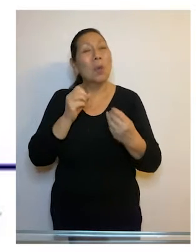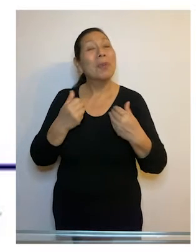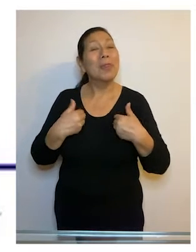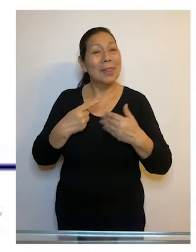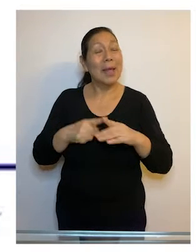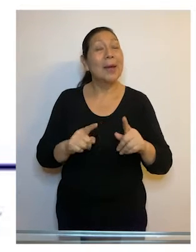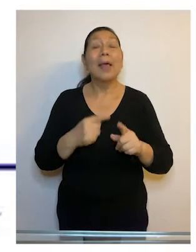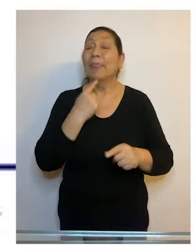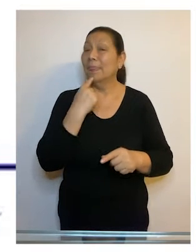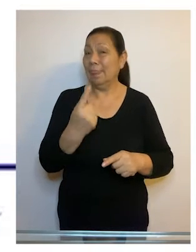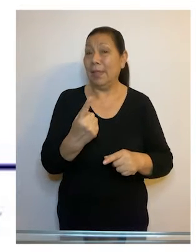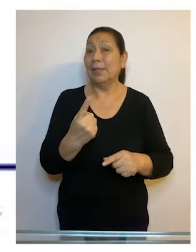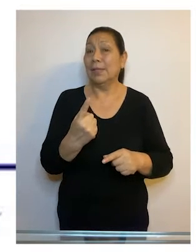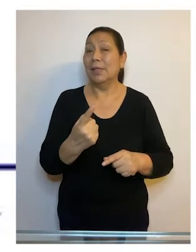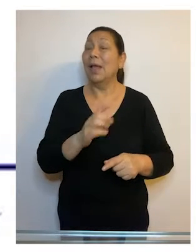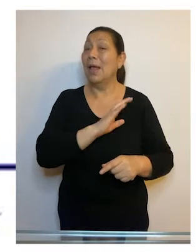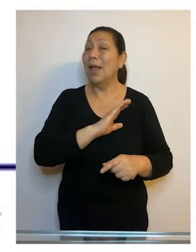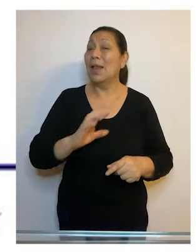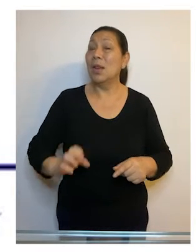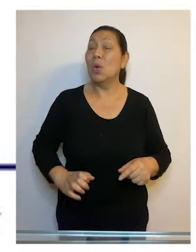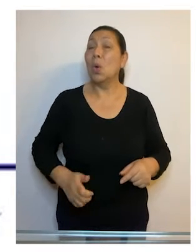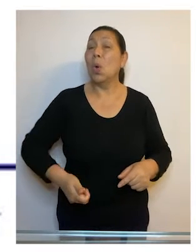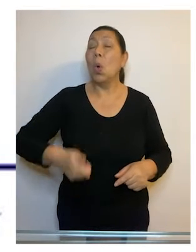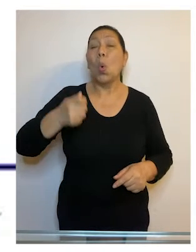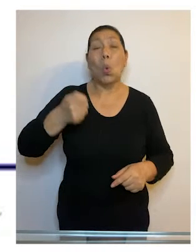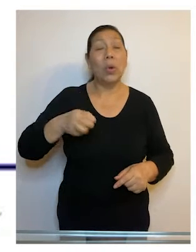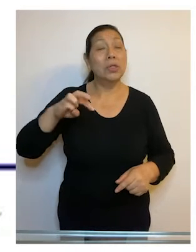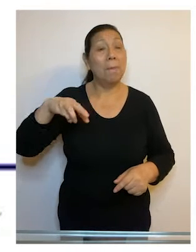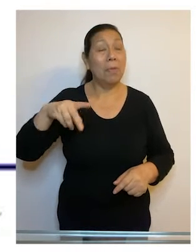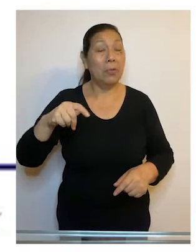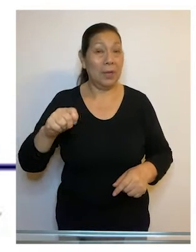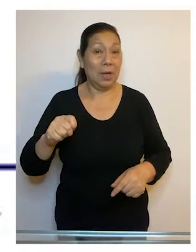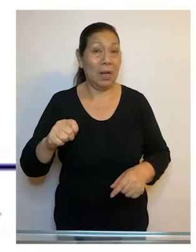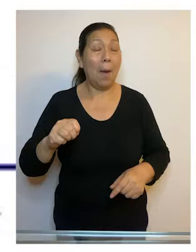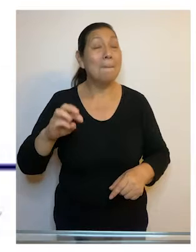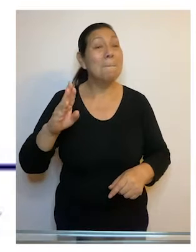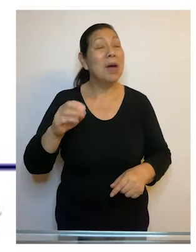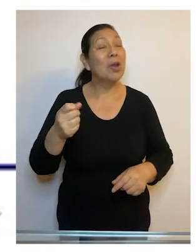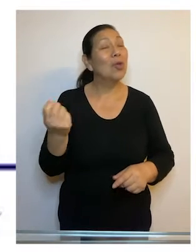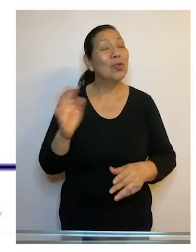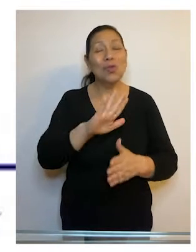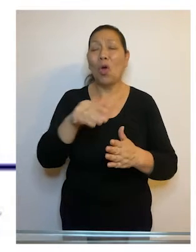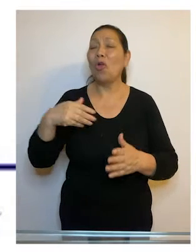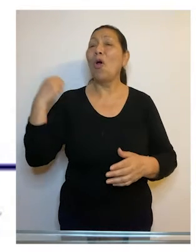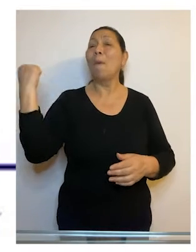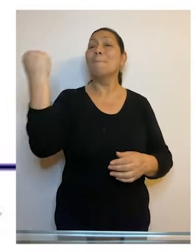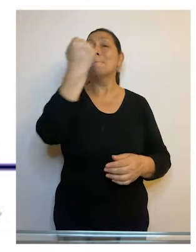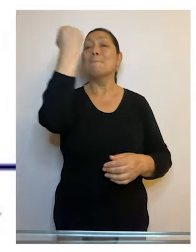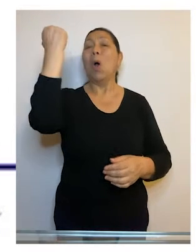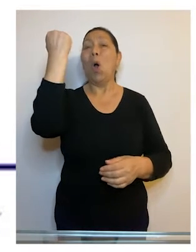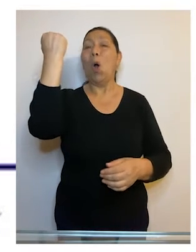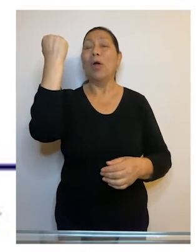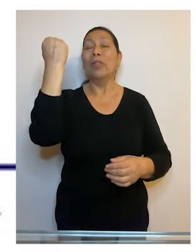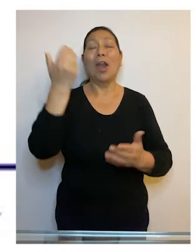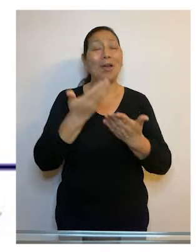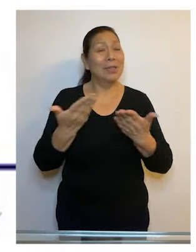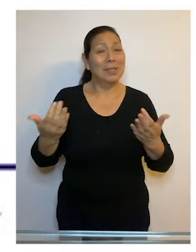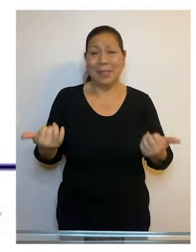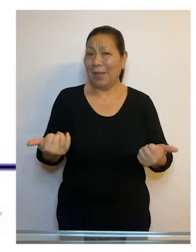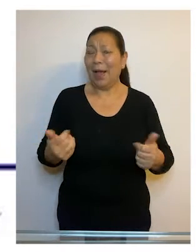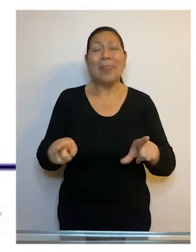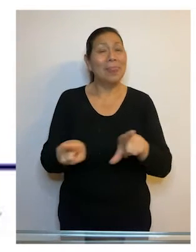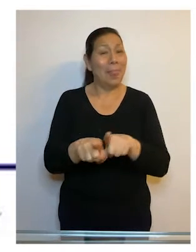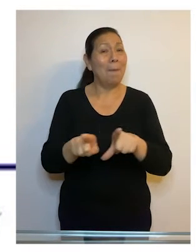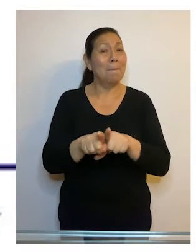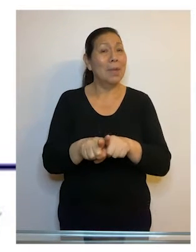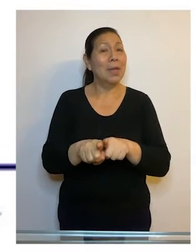arbitrariedad. Menciona el papel del Estado y de los jueces Montenegro y Parrales, quienes aparecen como todopoderosos y apartados de la realidad.